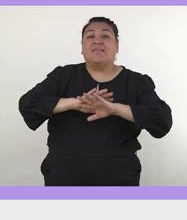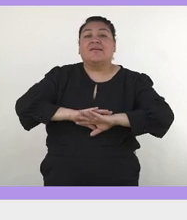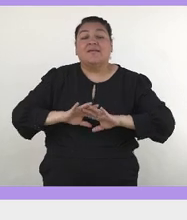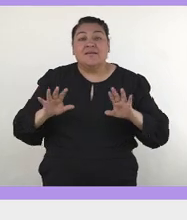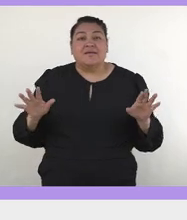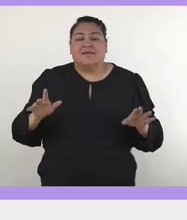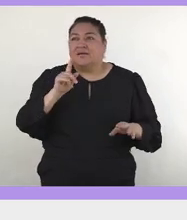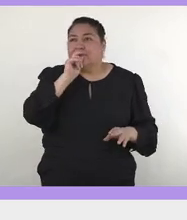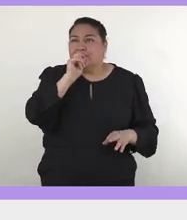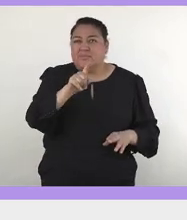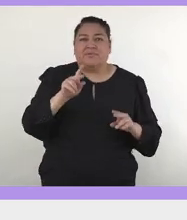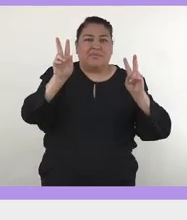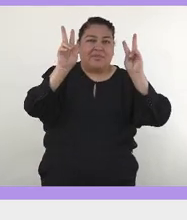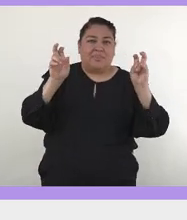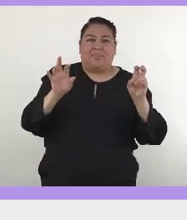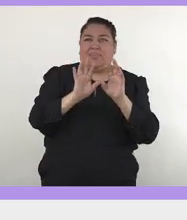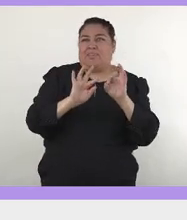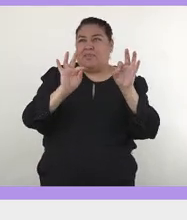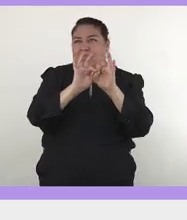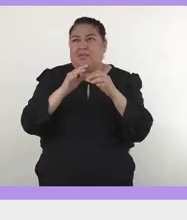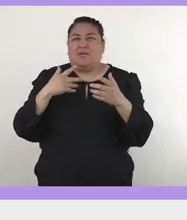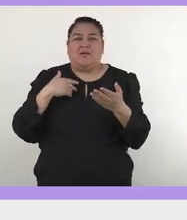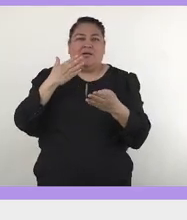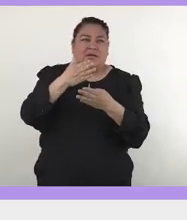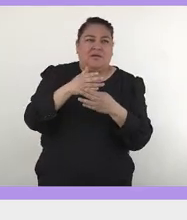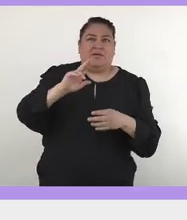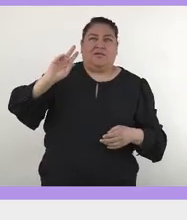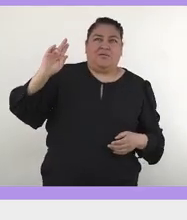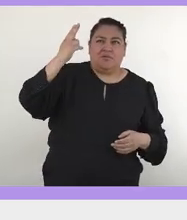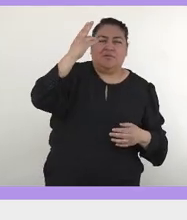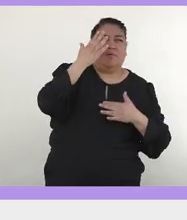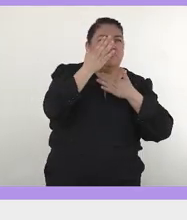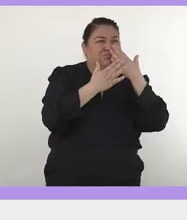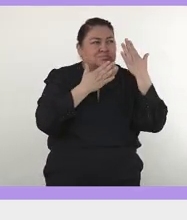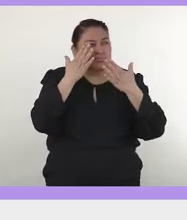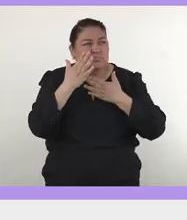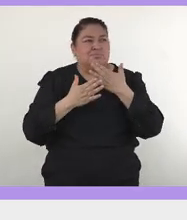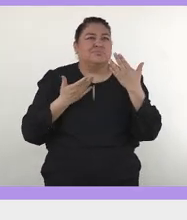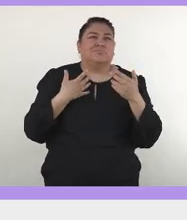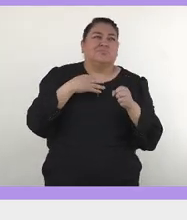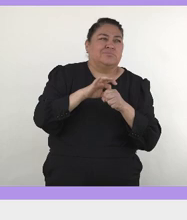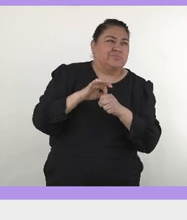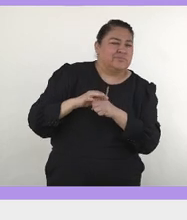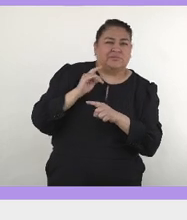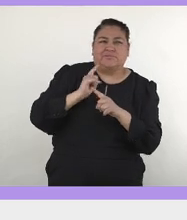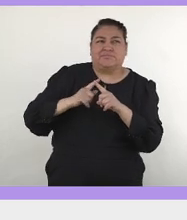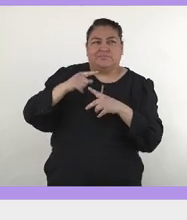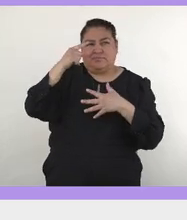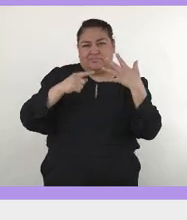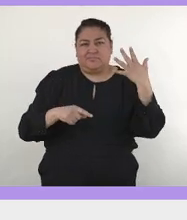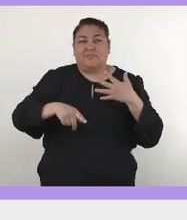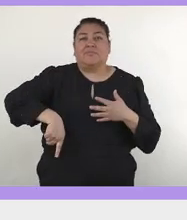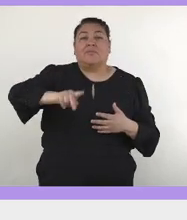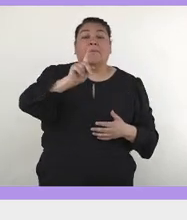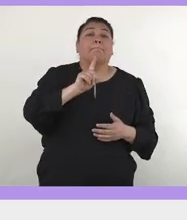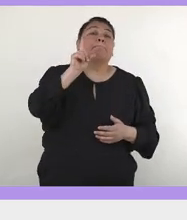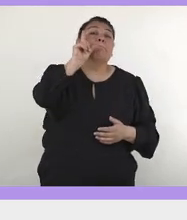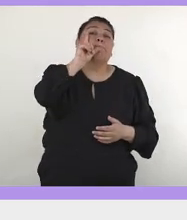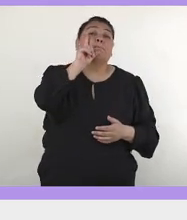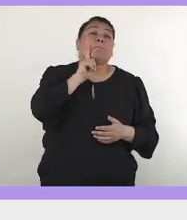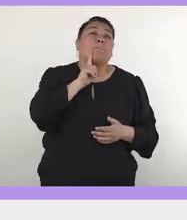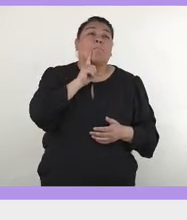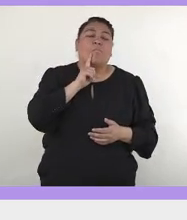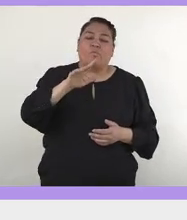pues sí, relevantes que es votar, ir a la universidad, estudiar, pero muchas mujeres han logrado